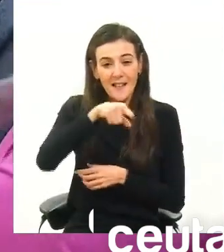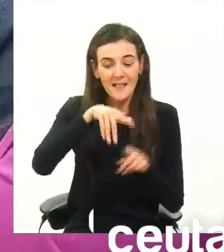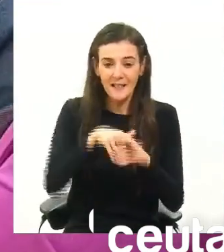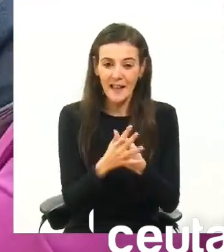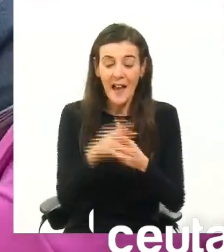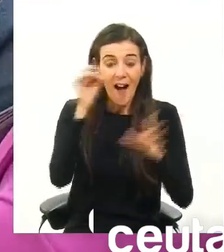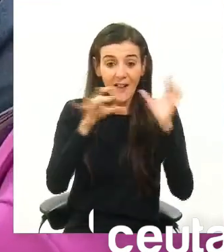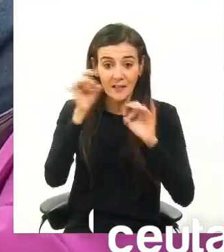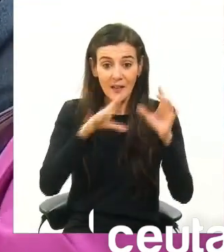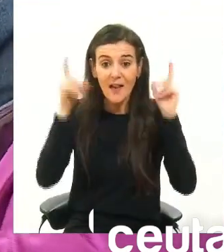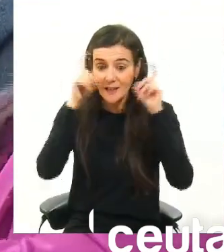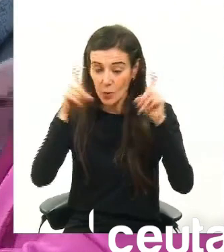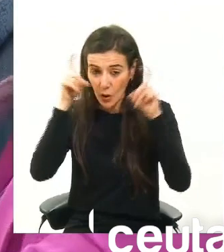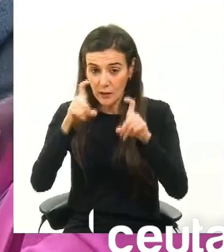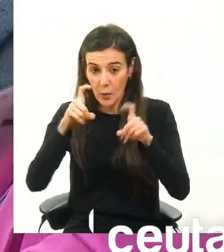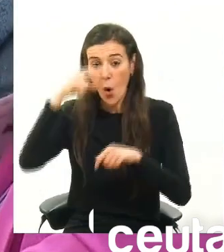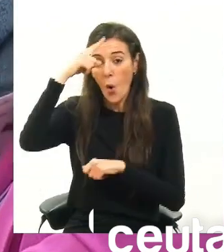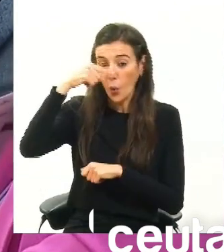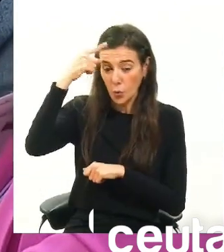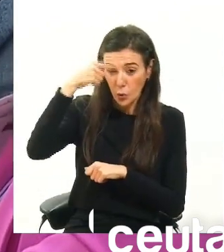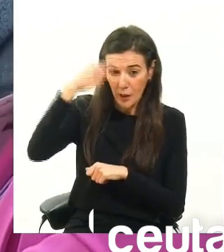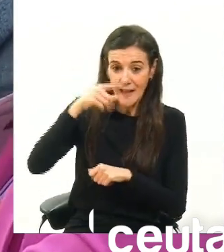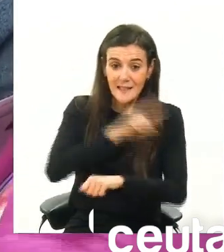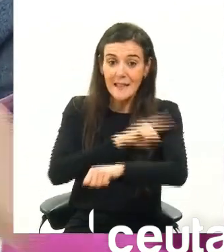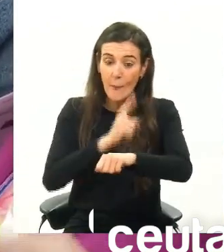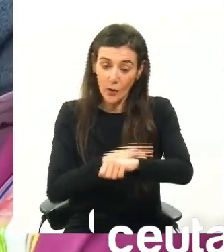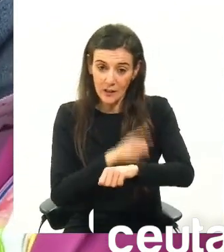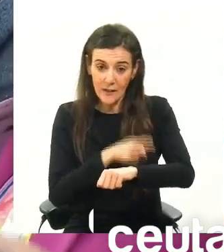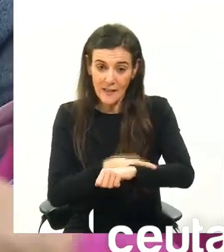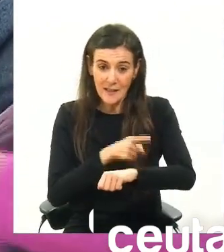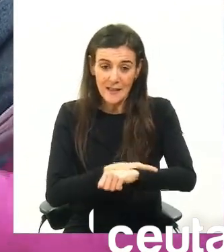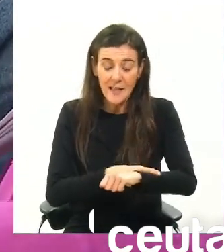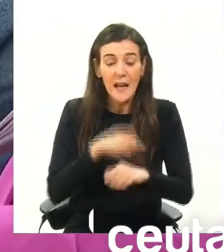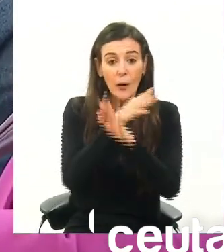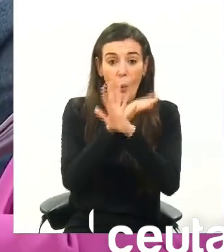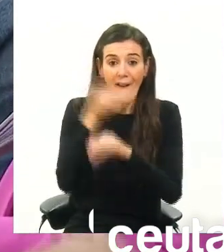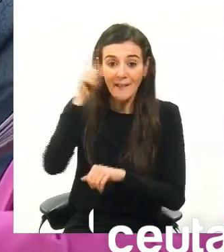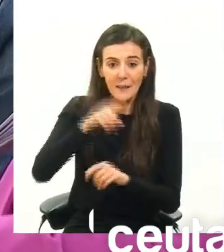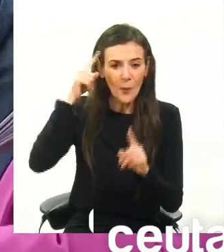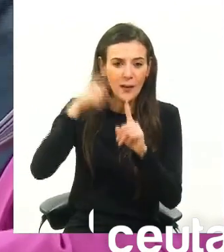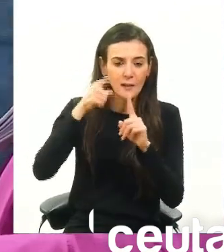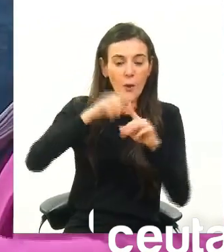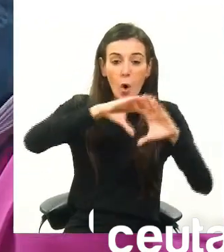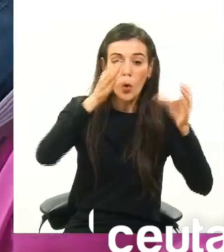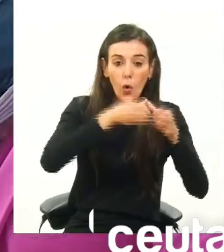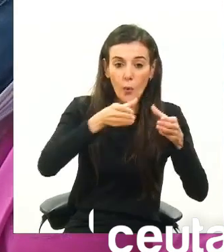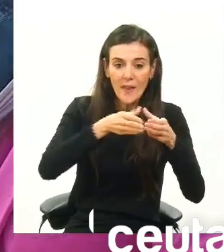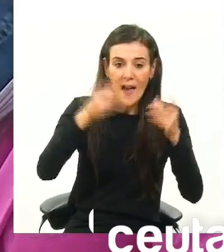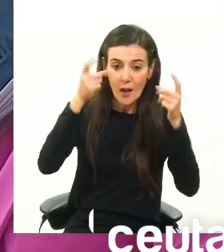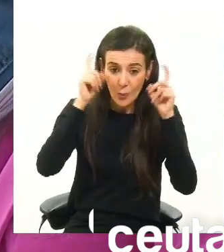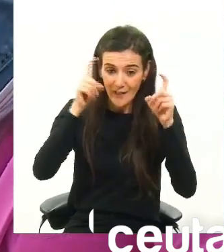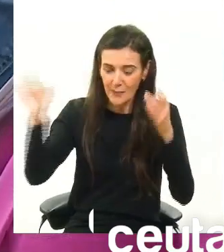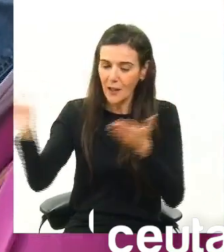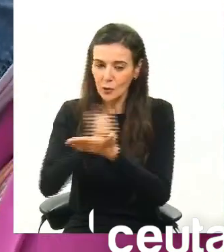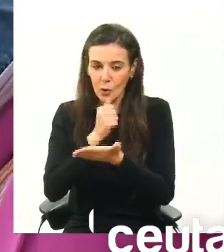lleven a cabo actividades educativas, culturales, deportivas y recreativas destinadas a toda la comunidad educativa